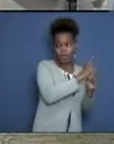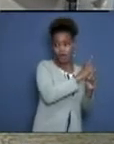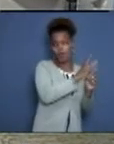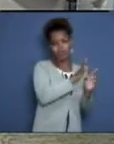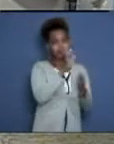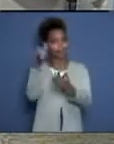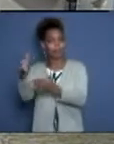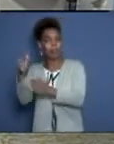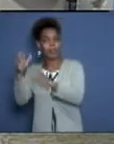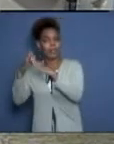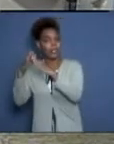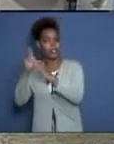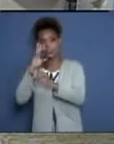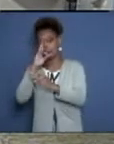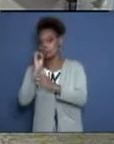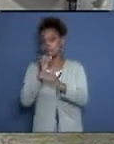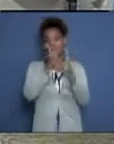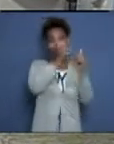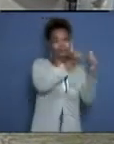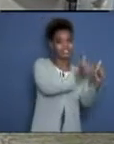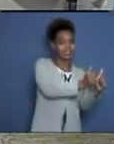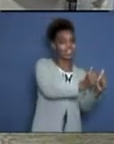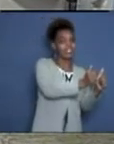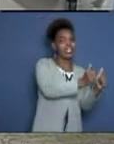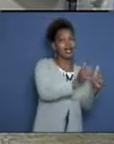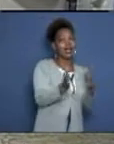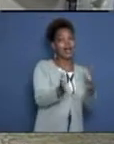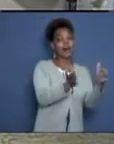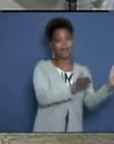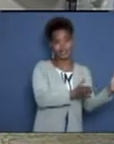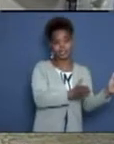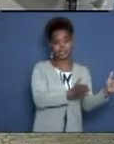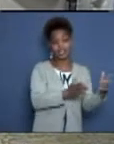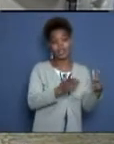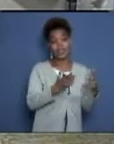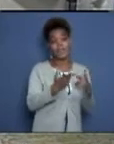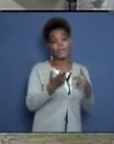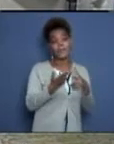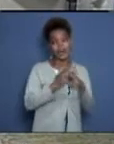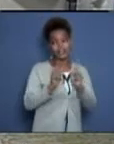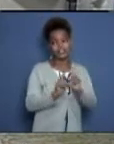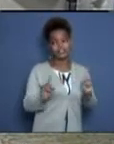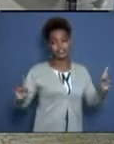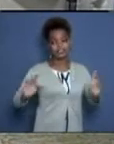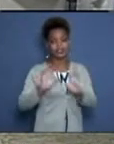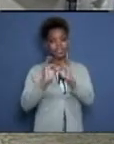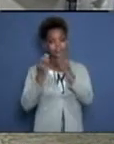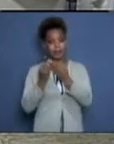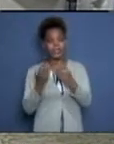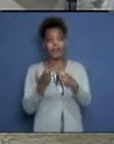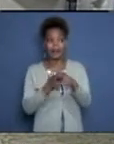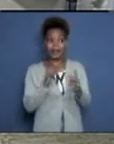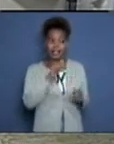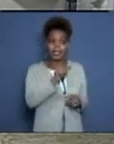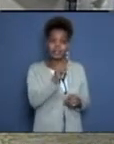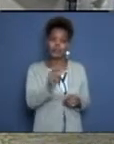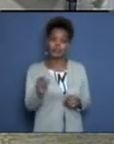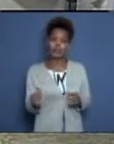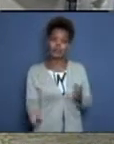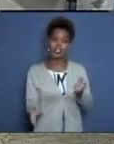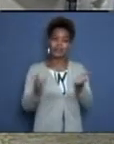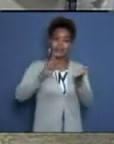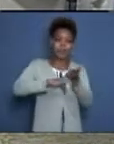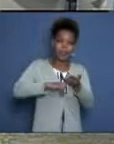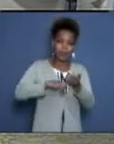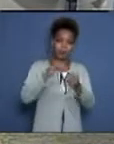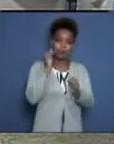se queden alojados en buenas condiciones. O sea, se están creando todas las medidas para lograr incorporar a estos trabajadores y se han